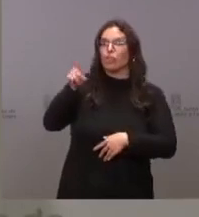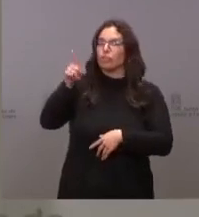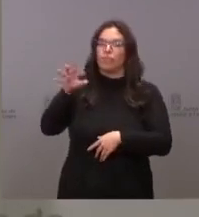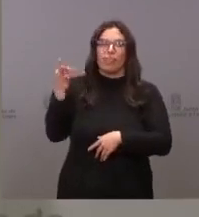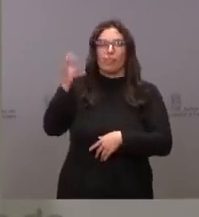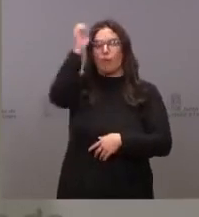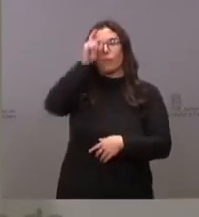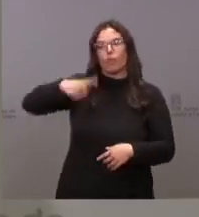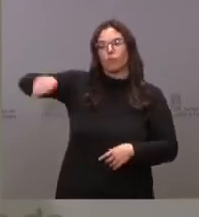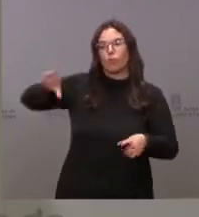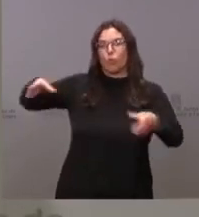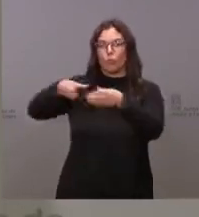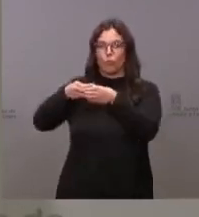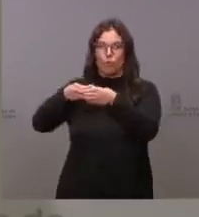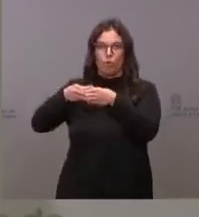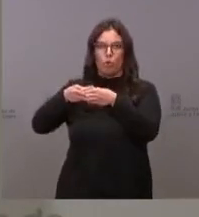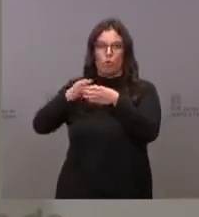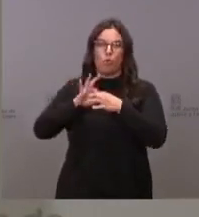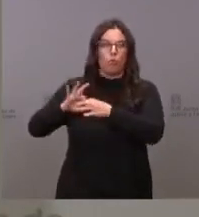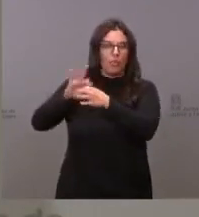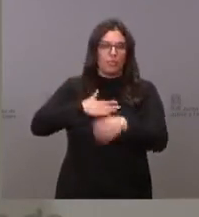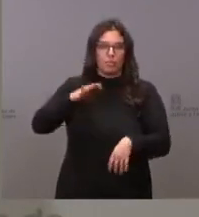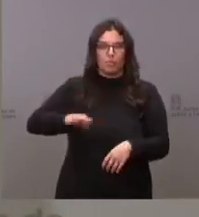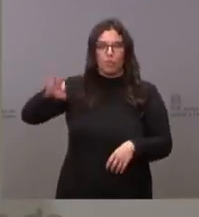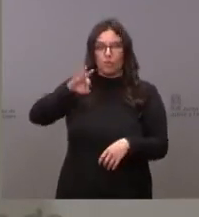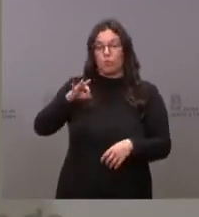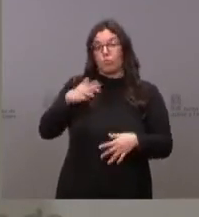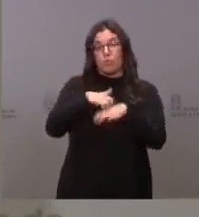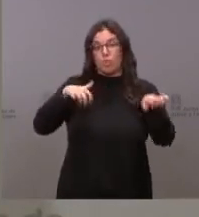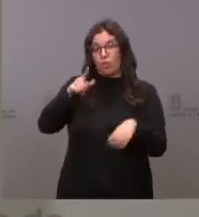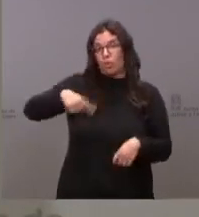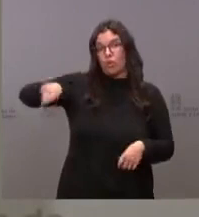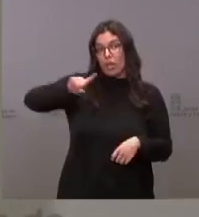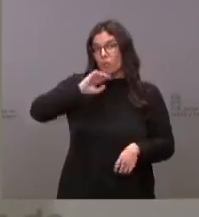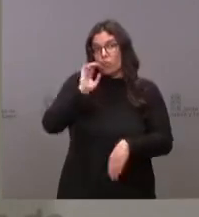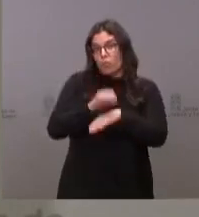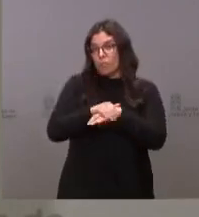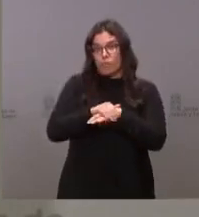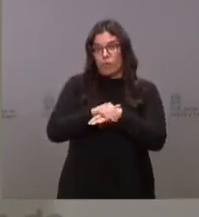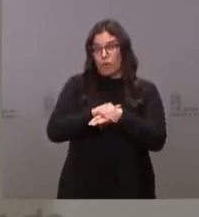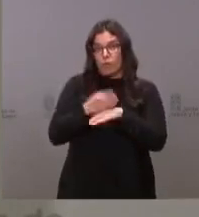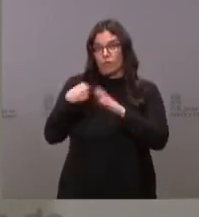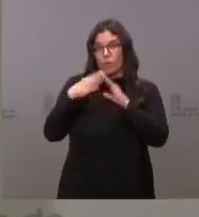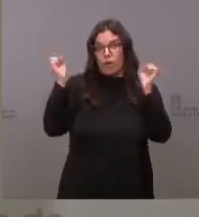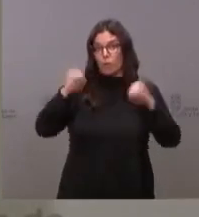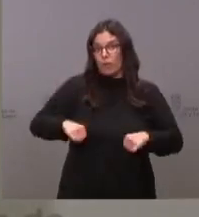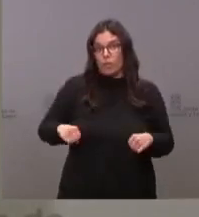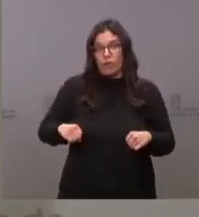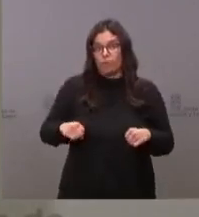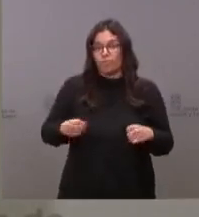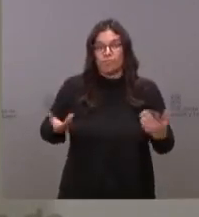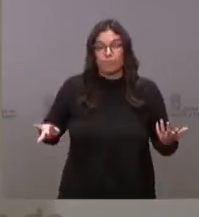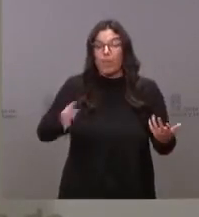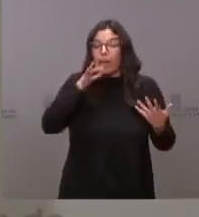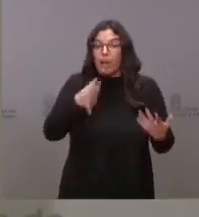Parlamentario. Y yo creo que la mayor parte del Grupo Parlamentario cumplió con el acuerdo. Y ahora,